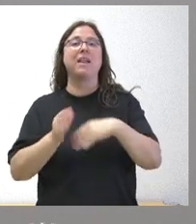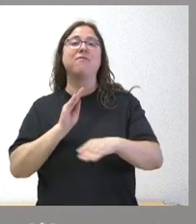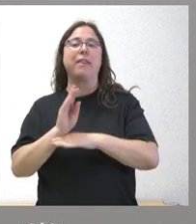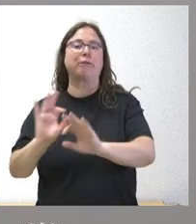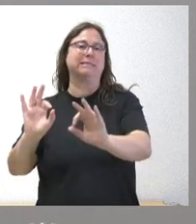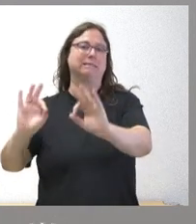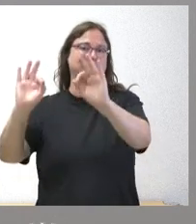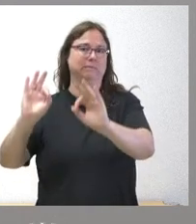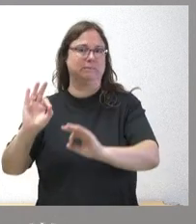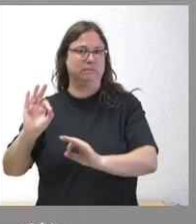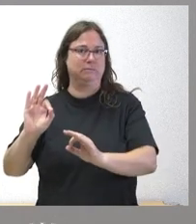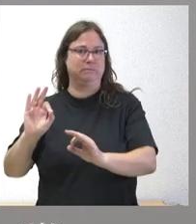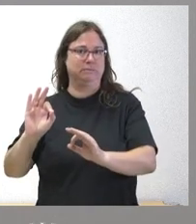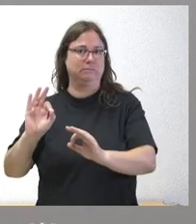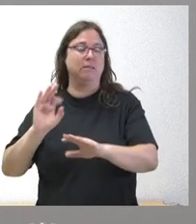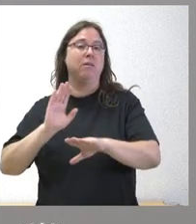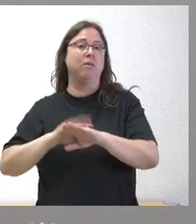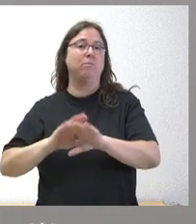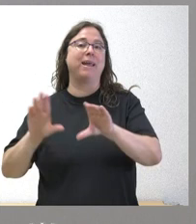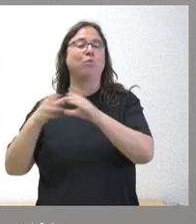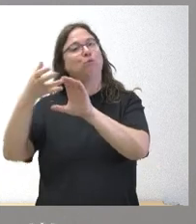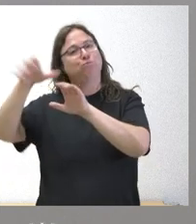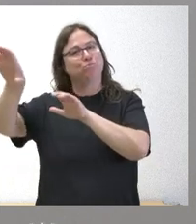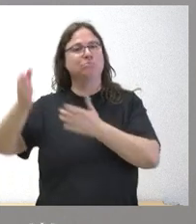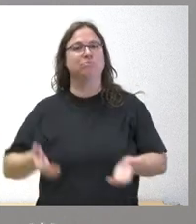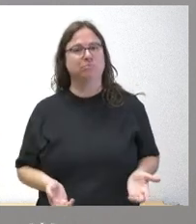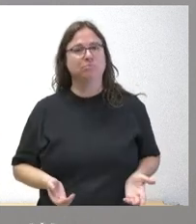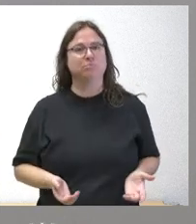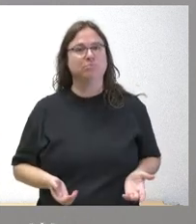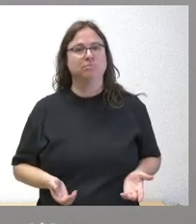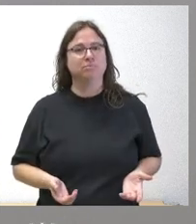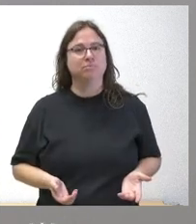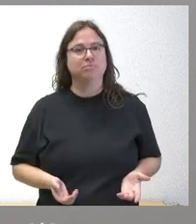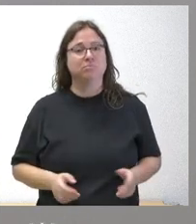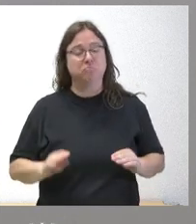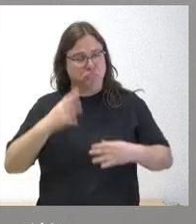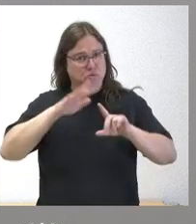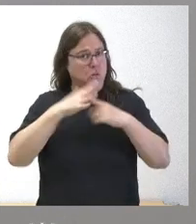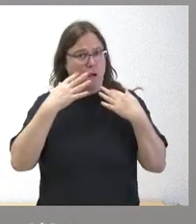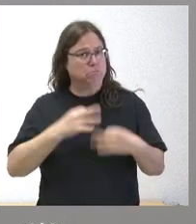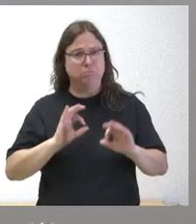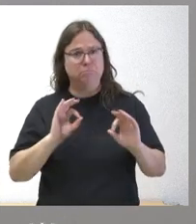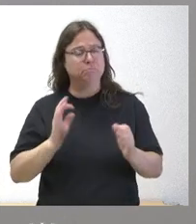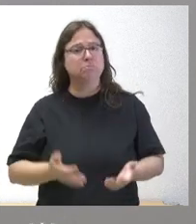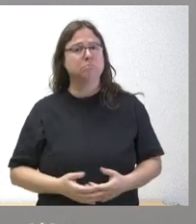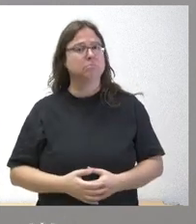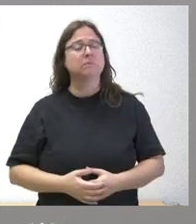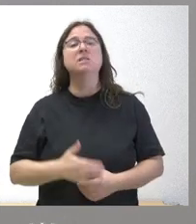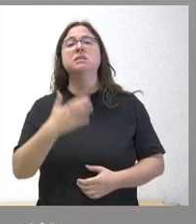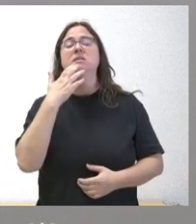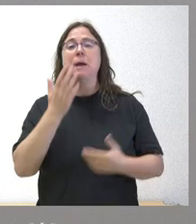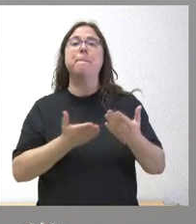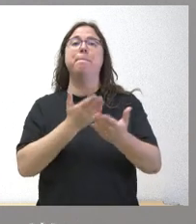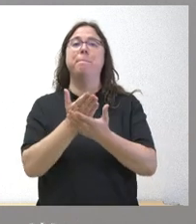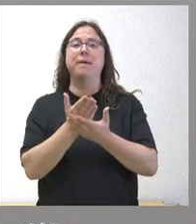singular para los partidos separatistas esta es la realidad el que se haya pedido